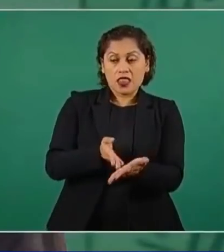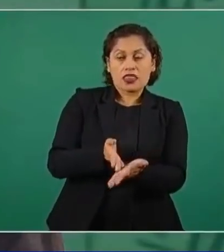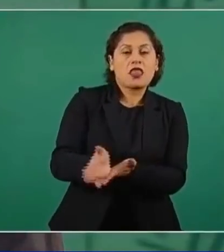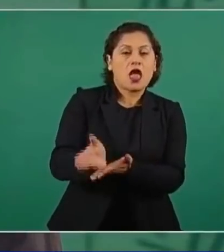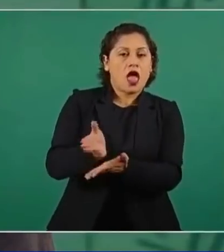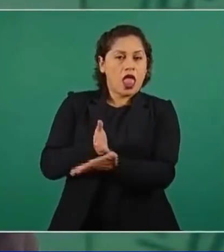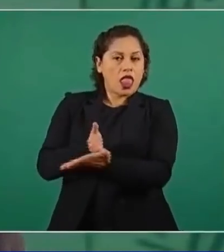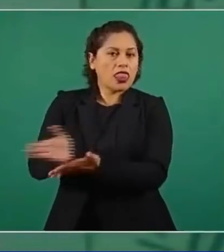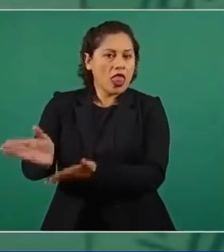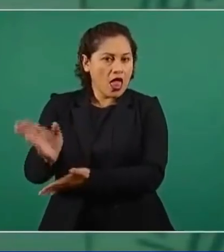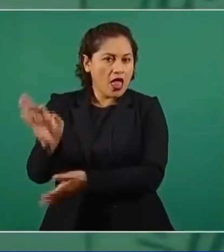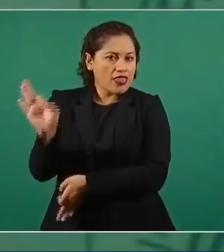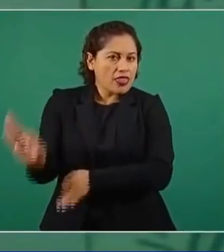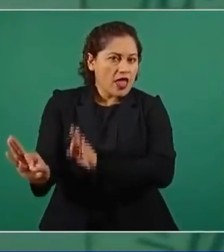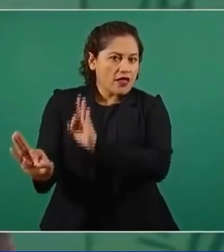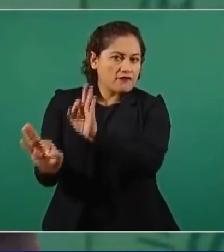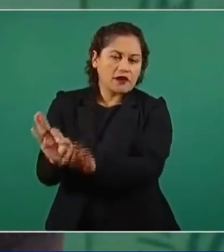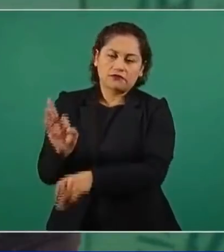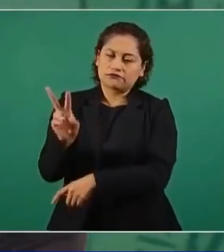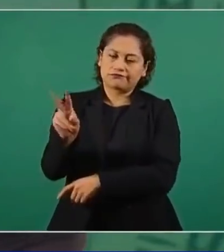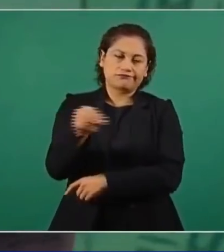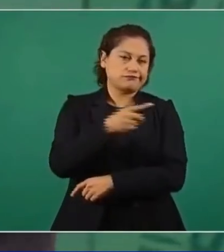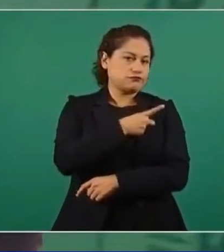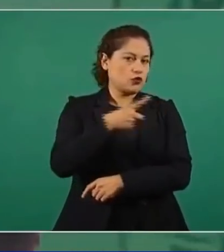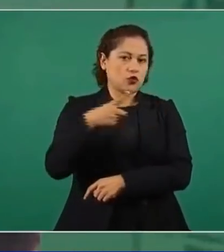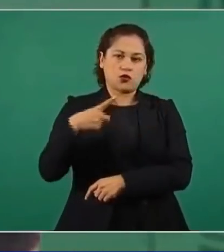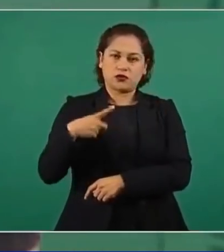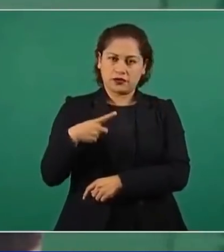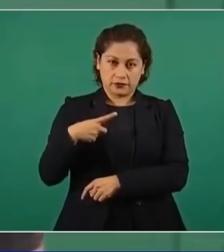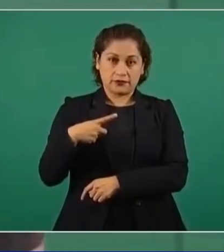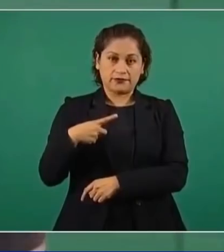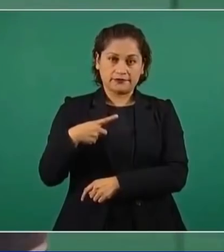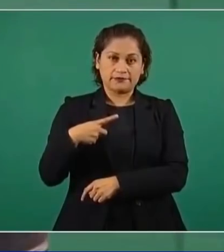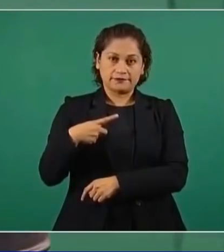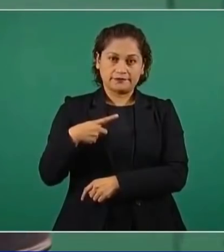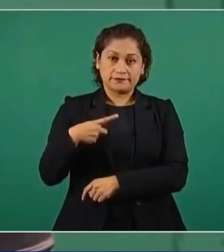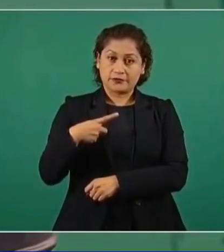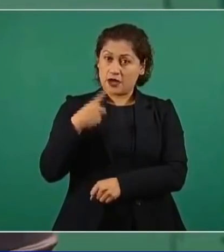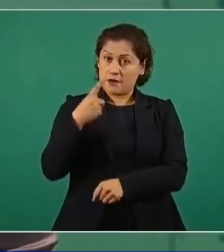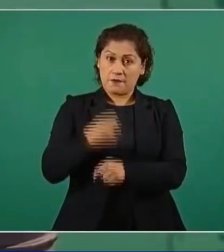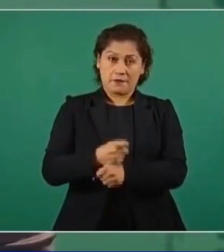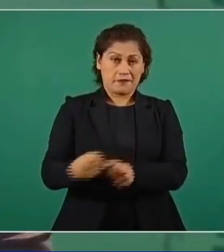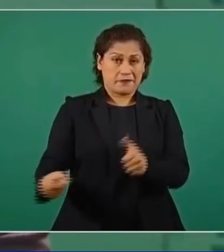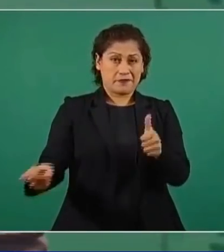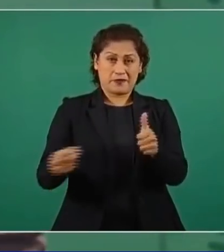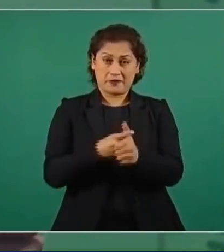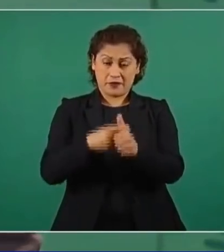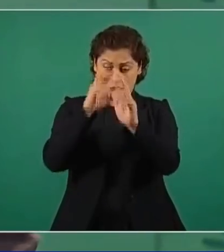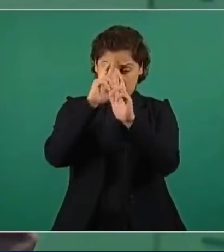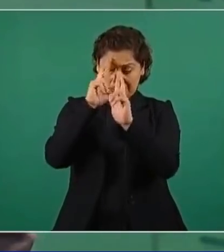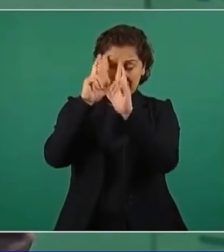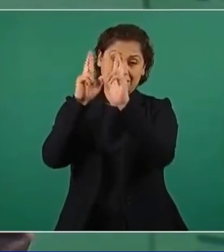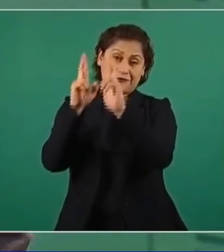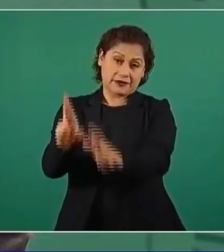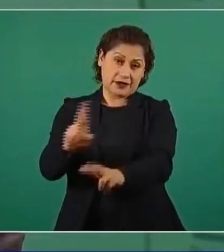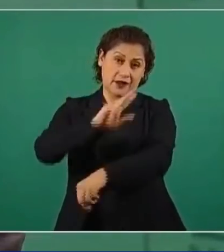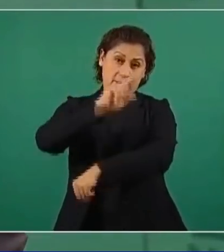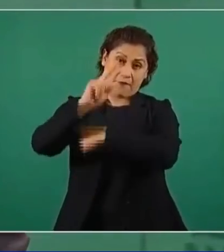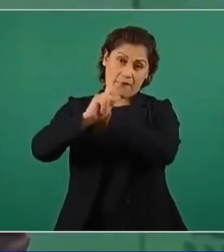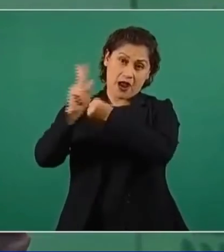que se respeten los principios de no intervención, de autodeterminación de los pueblos.